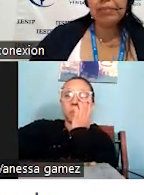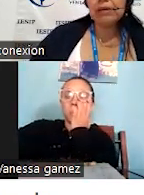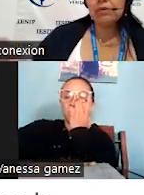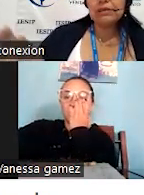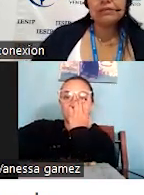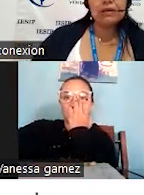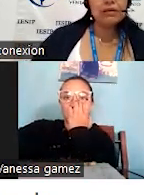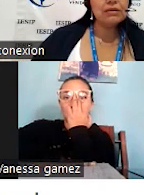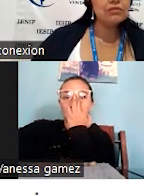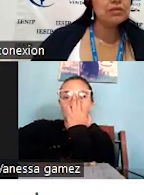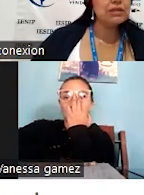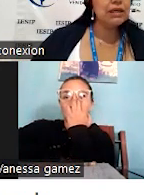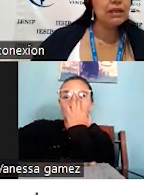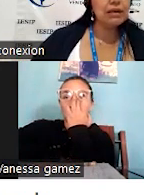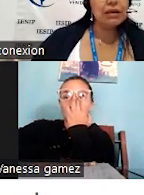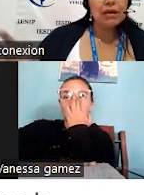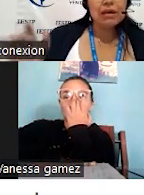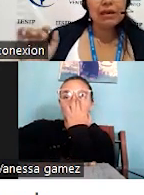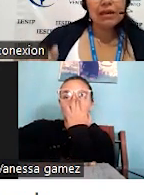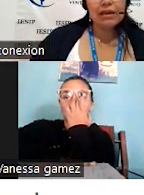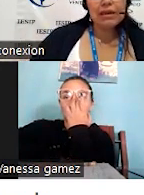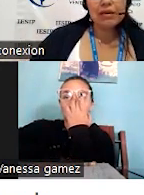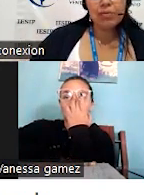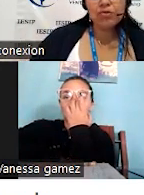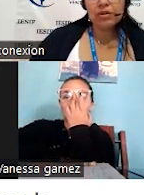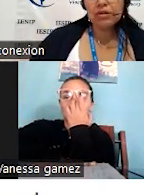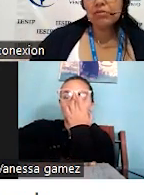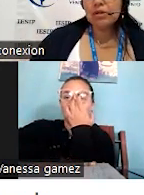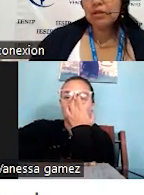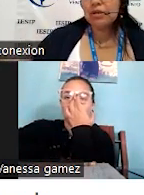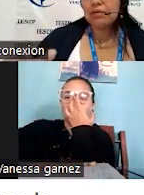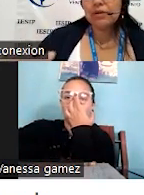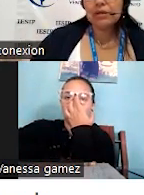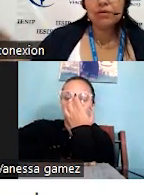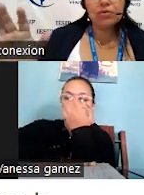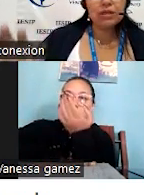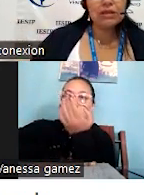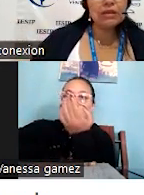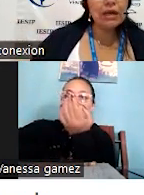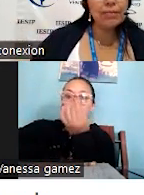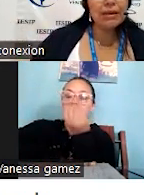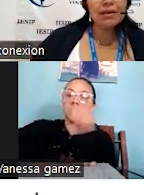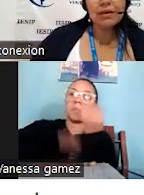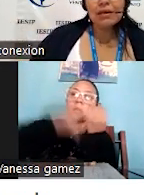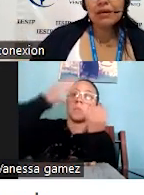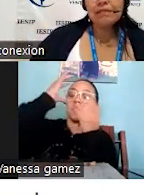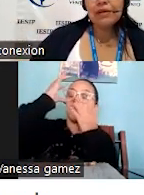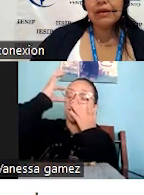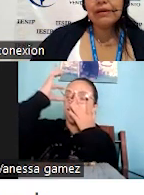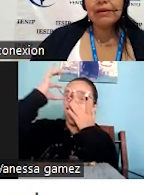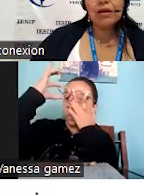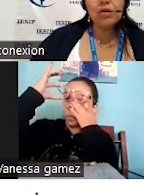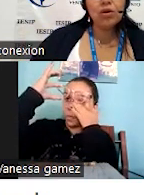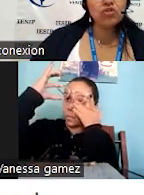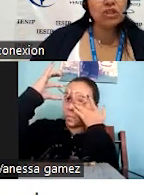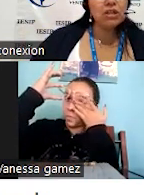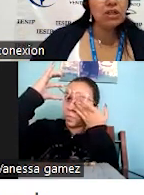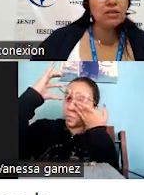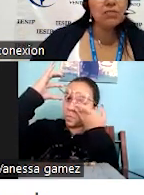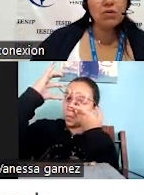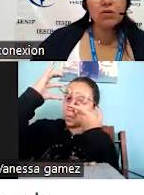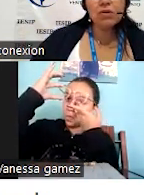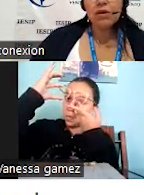qué, tenía un pelo en la sábana, no sé qué, la, la, la, poceta no tienen, este, no tienen tapa, este, es